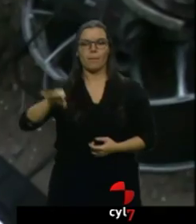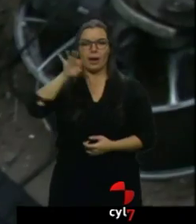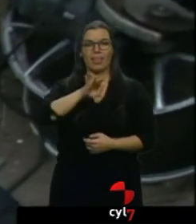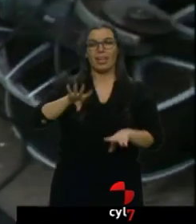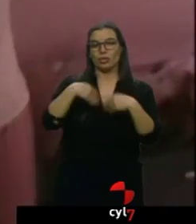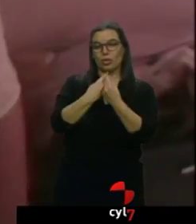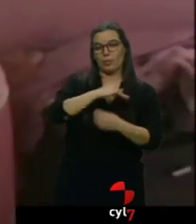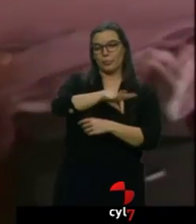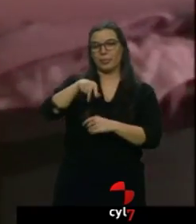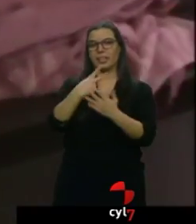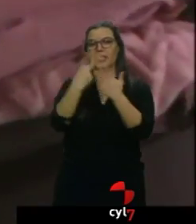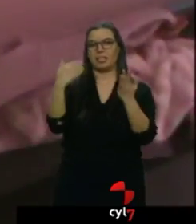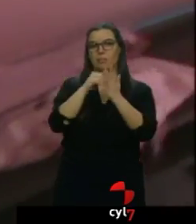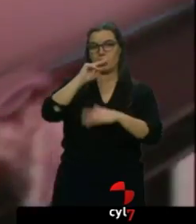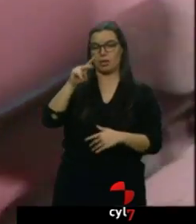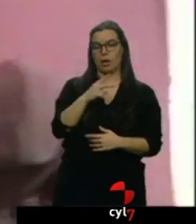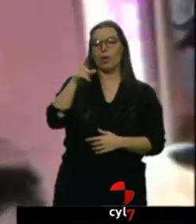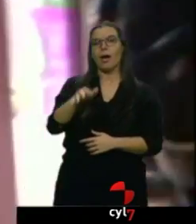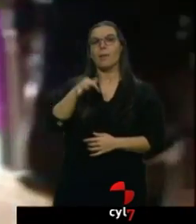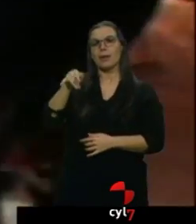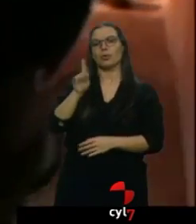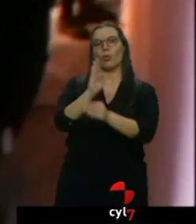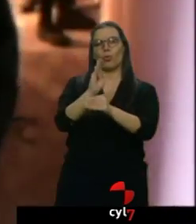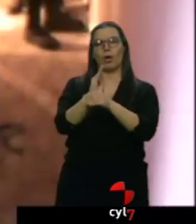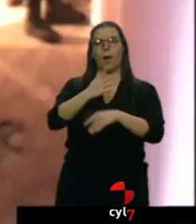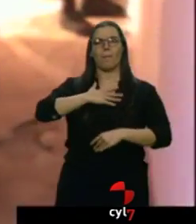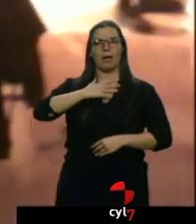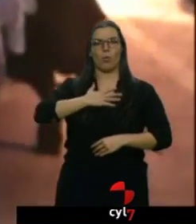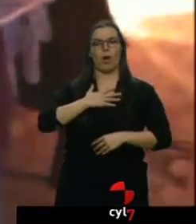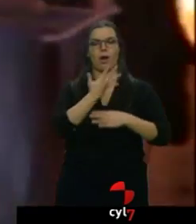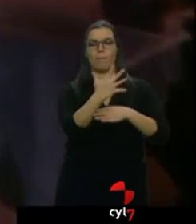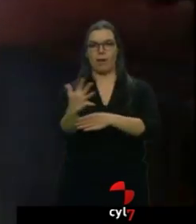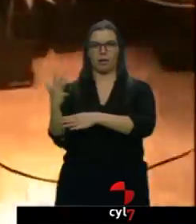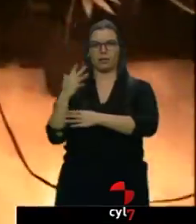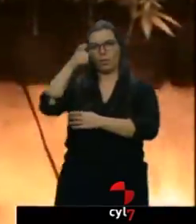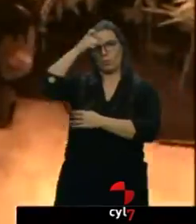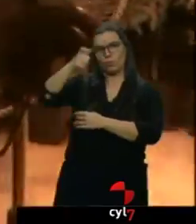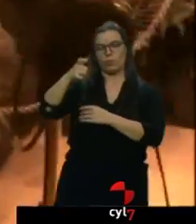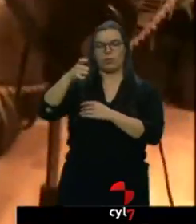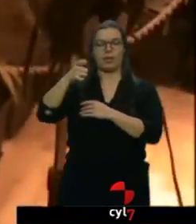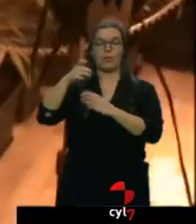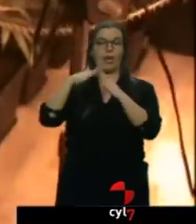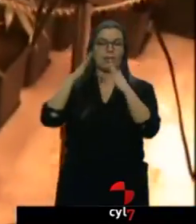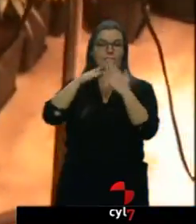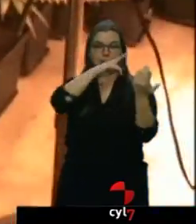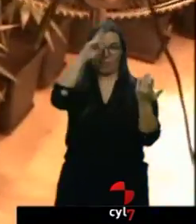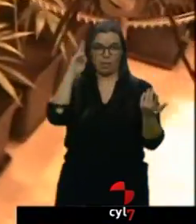euros. Además, este grupo tenía una plantación de marihuana en un domicilio madrileño. De hecho, eran más de 530 plantas.